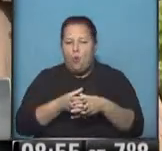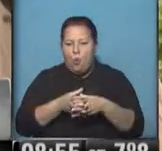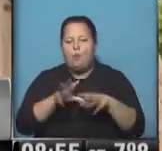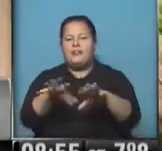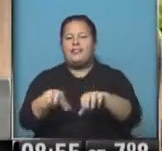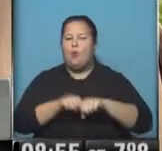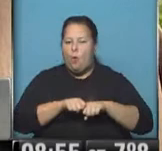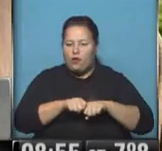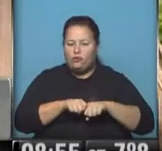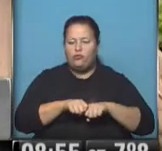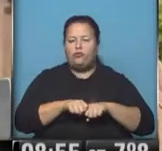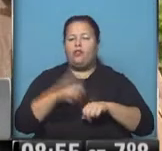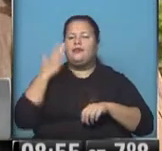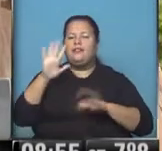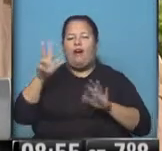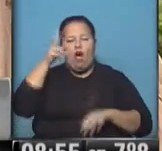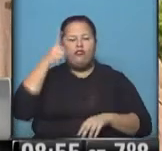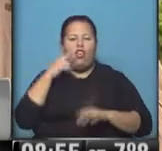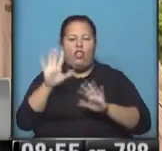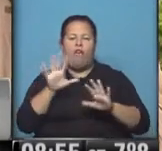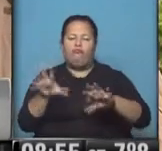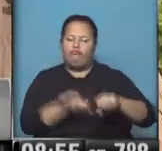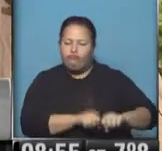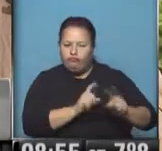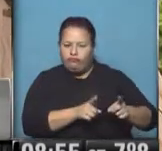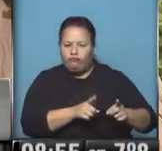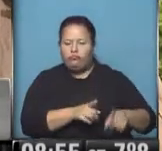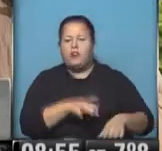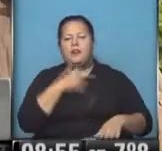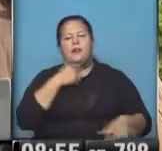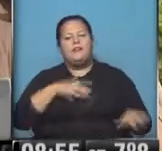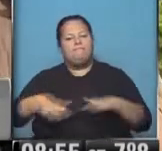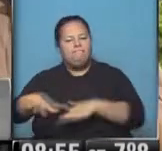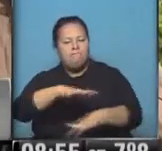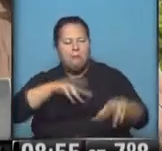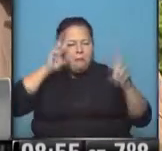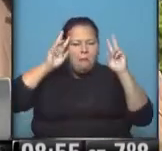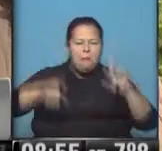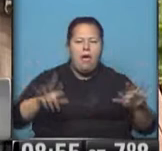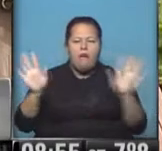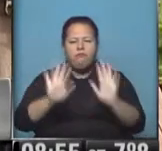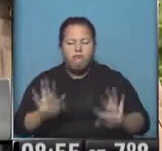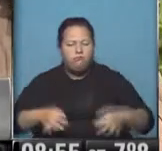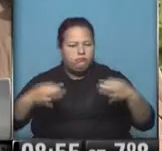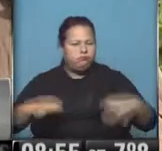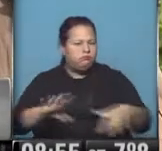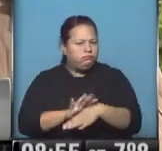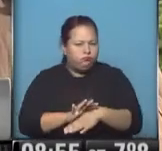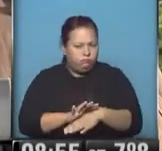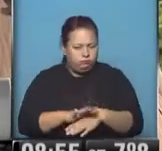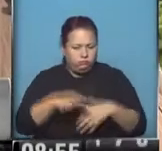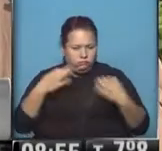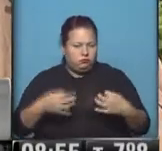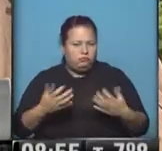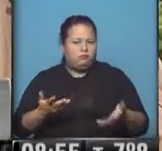secuestrado durante 8 días, que tuvo un movimiento, una logística, una preparación del hecho, por